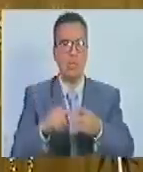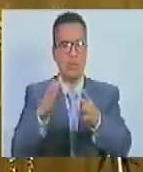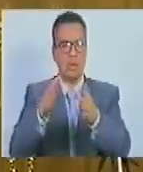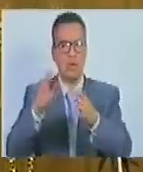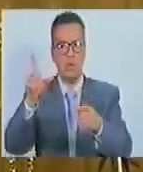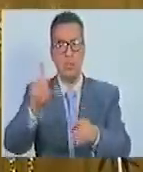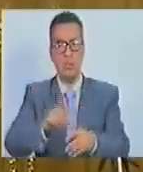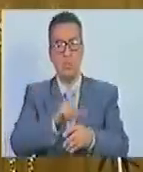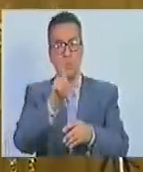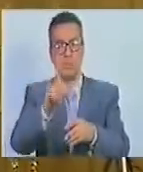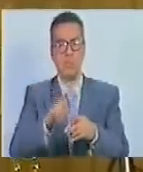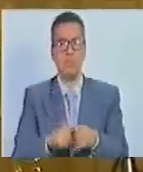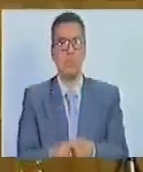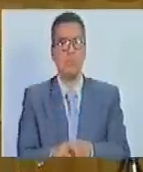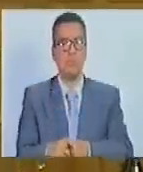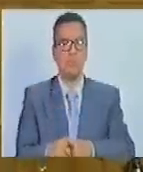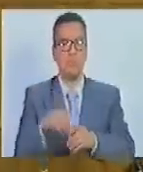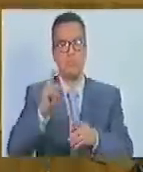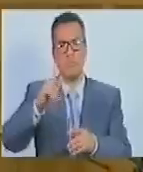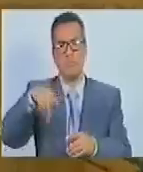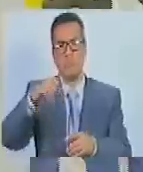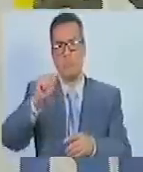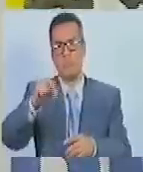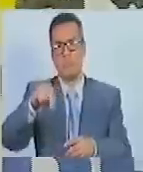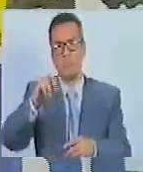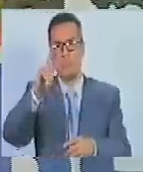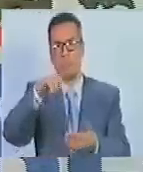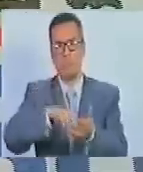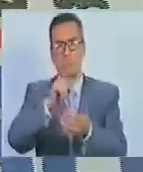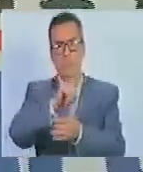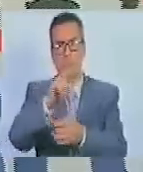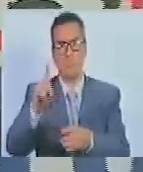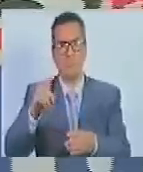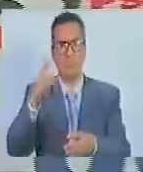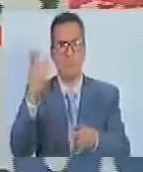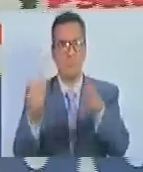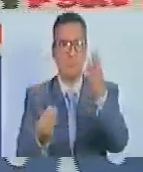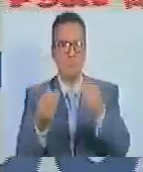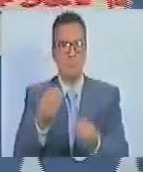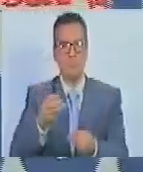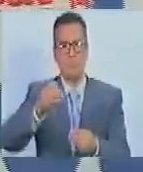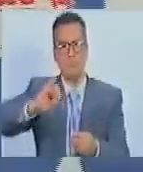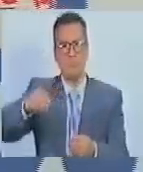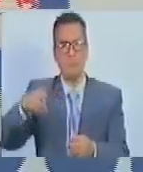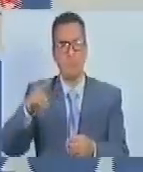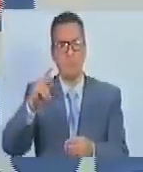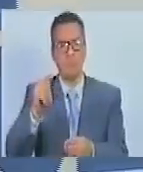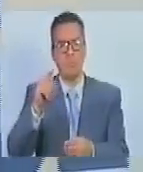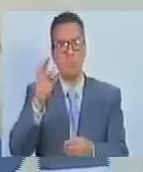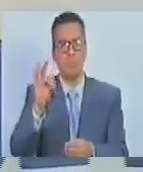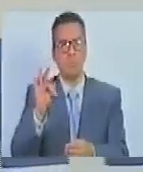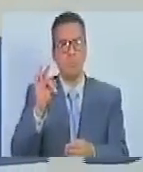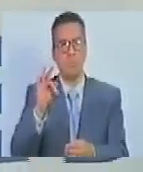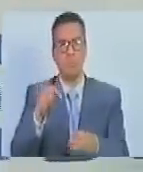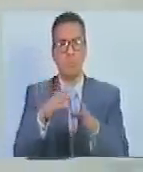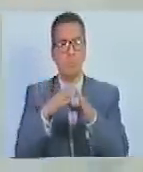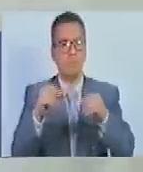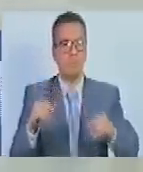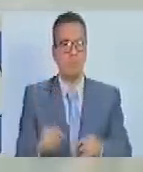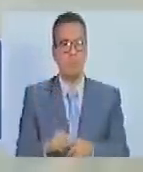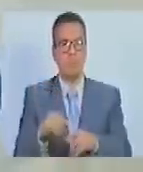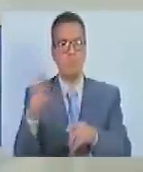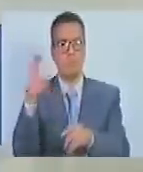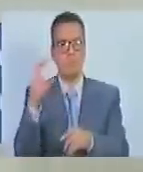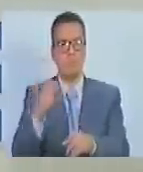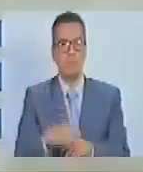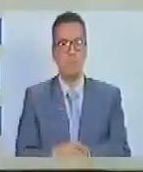del Ídice comuna El Panal 2021 consejo comunal Javifray todos ellos del Distrito